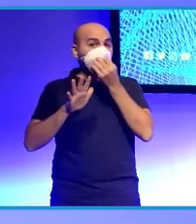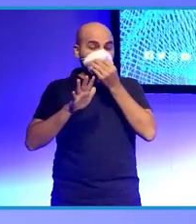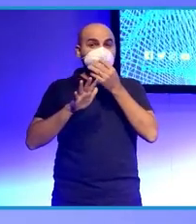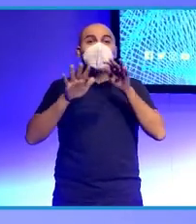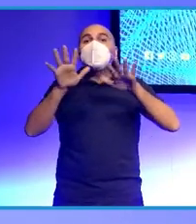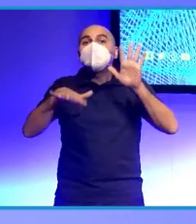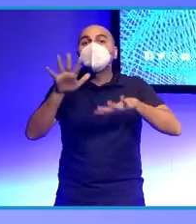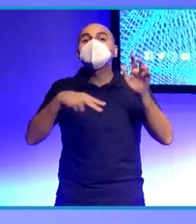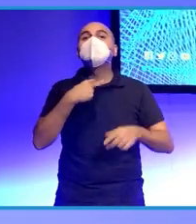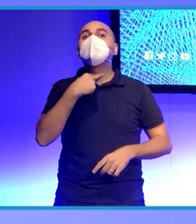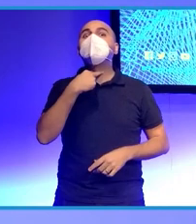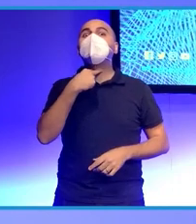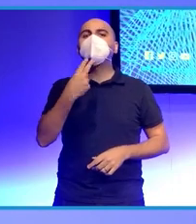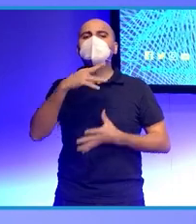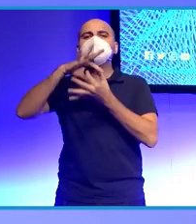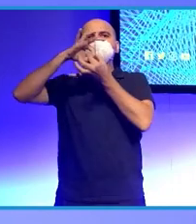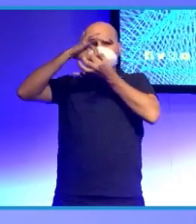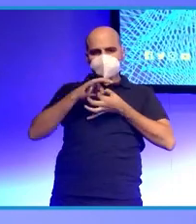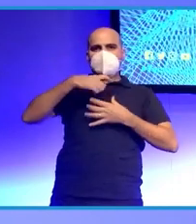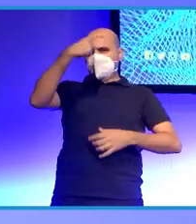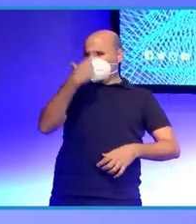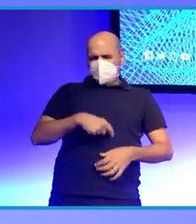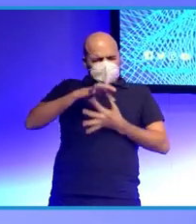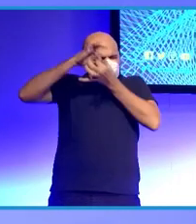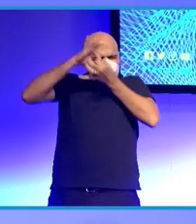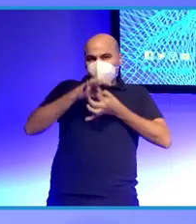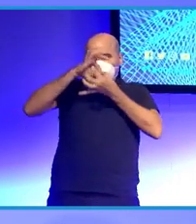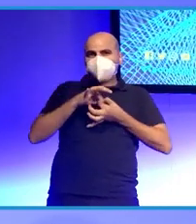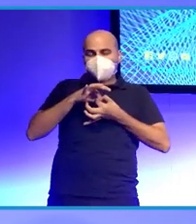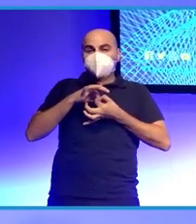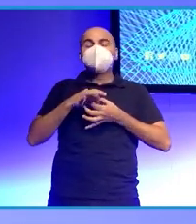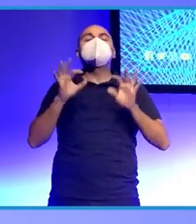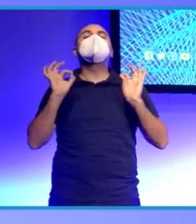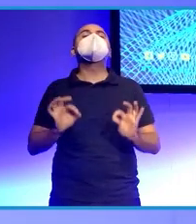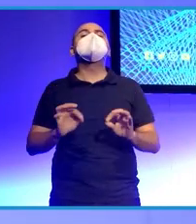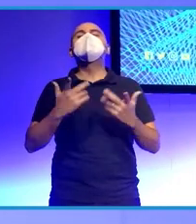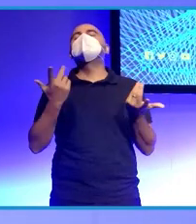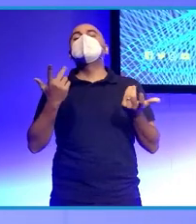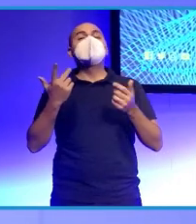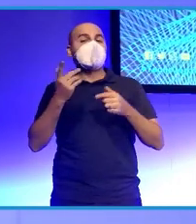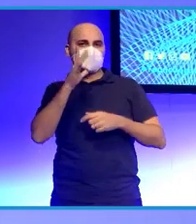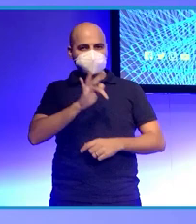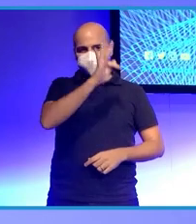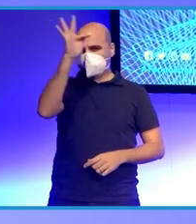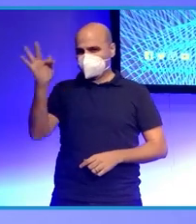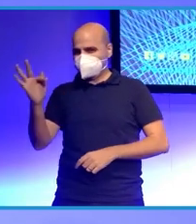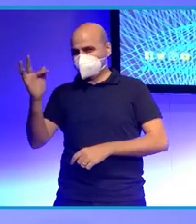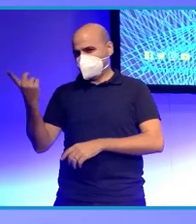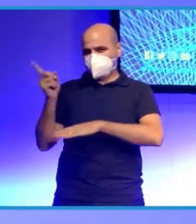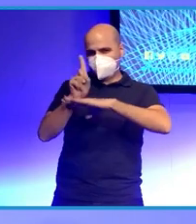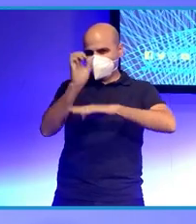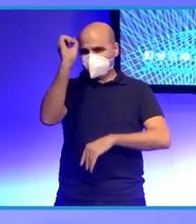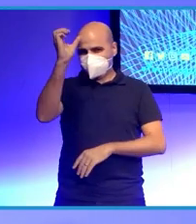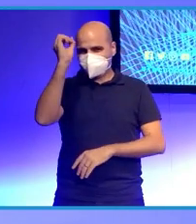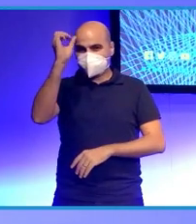vinculada a alguien. De hecho es intrínseca. Y justo eso es lo que sucede con nuestro próximo ponente. ¿O